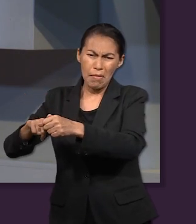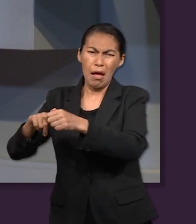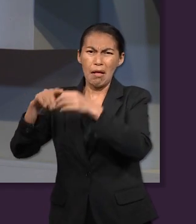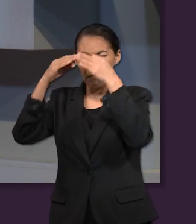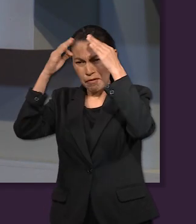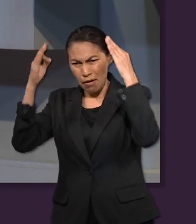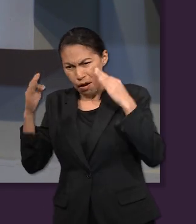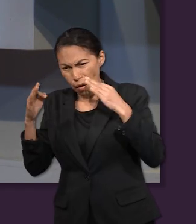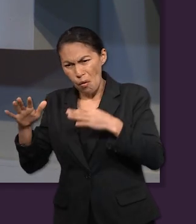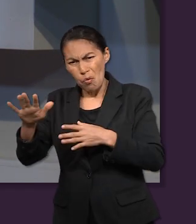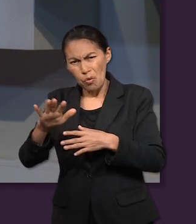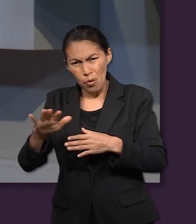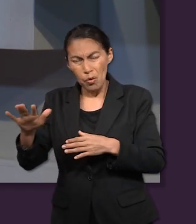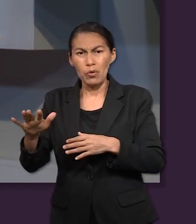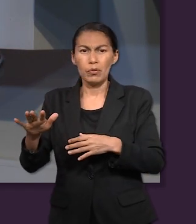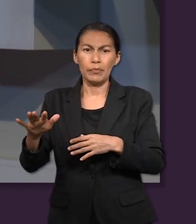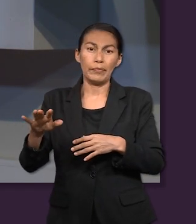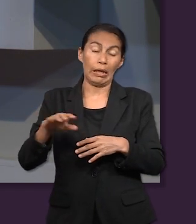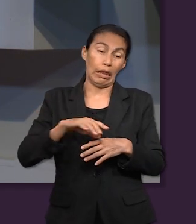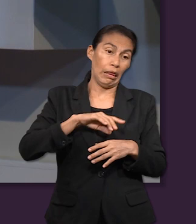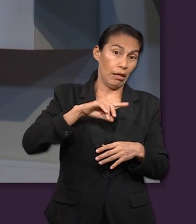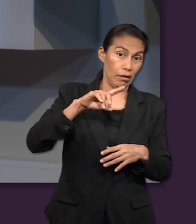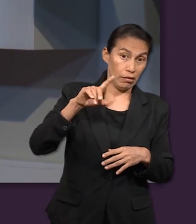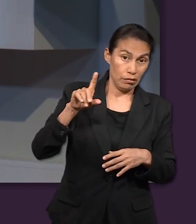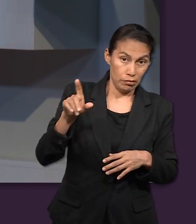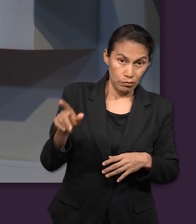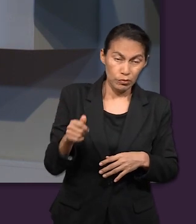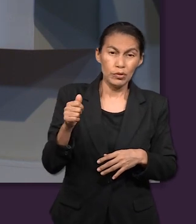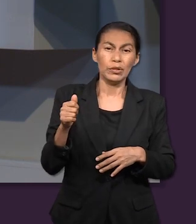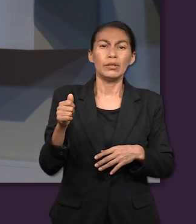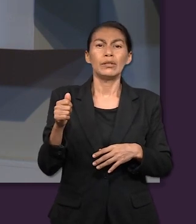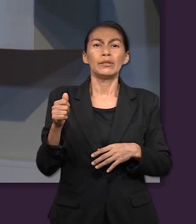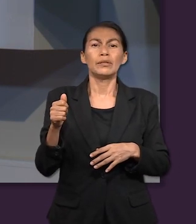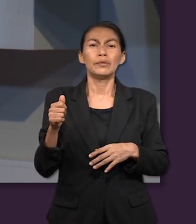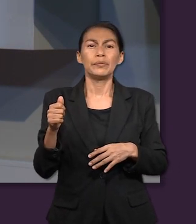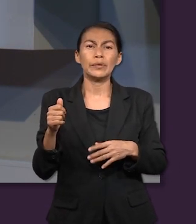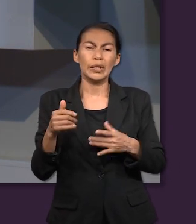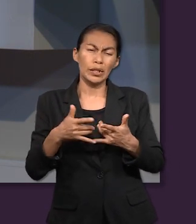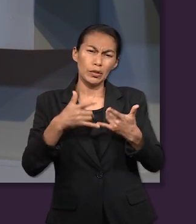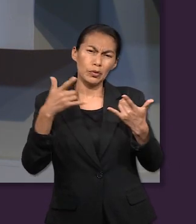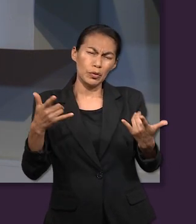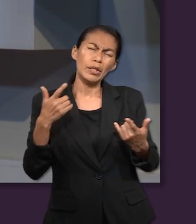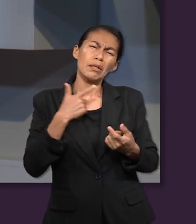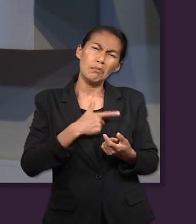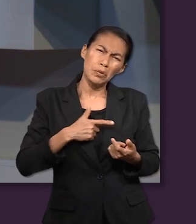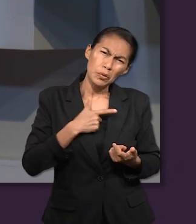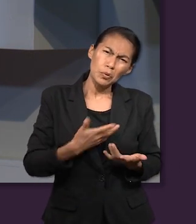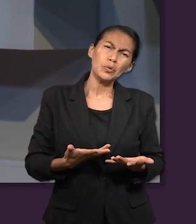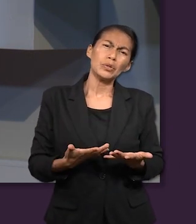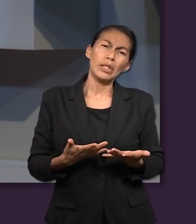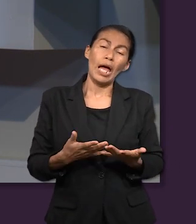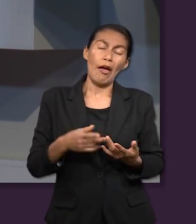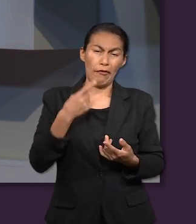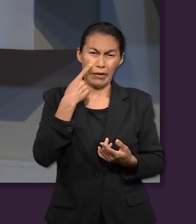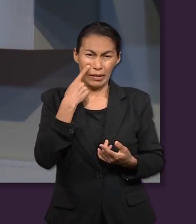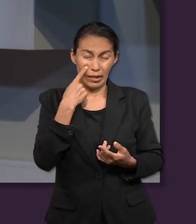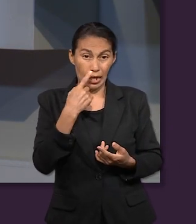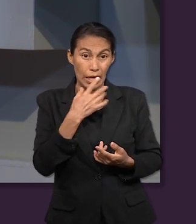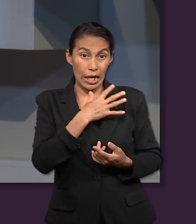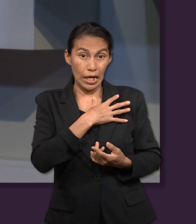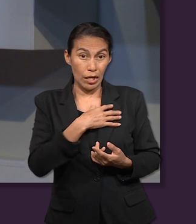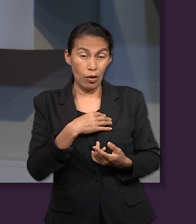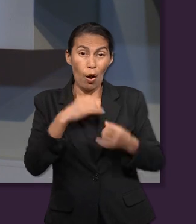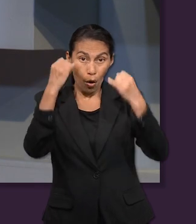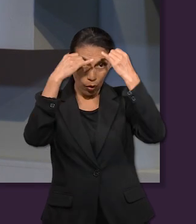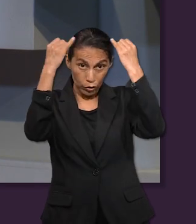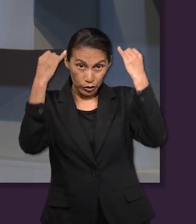animales del faraón y posterior a ello entra en cuadro o en escena una historia que a me llamó la atención, los hijos de